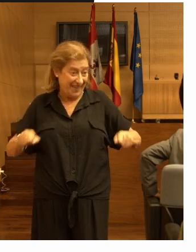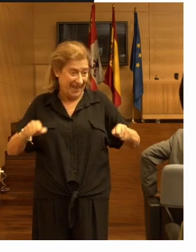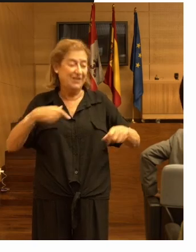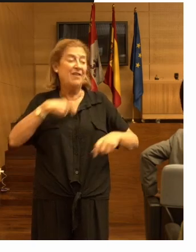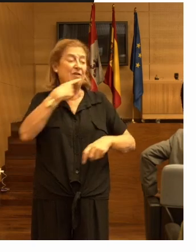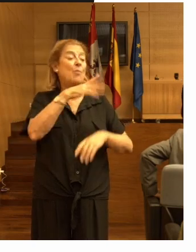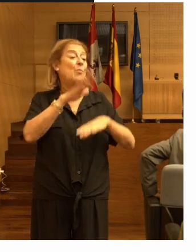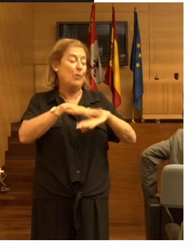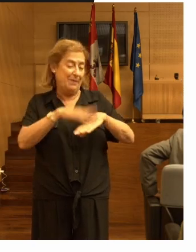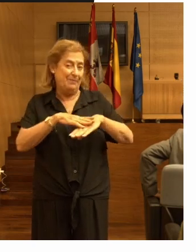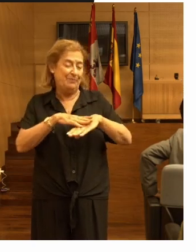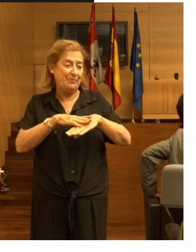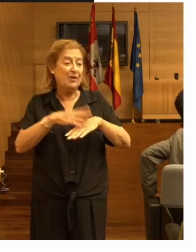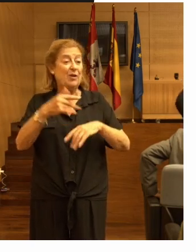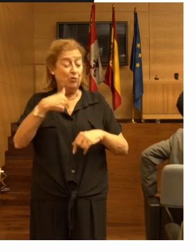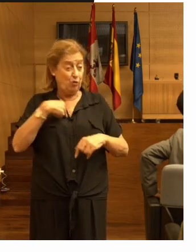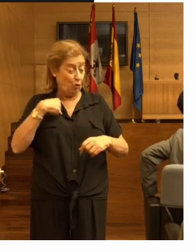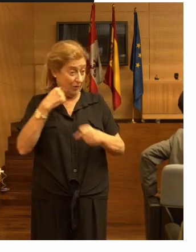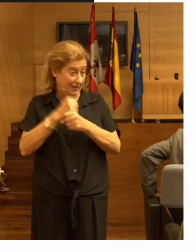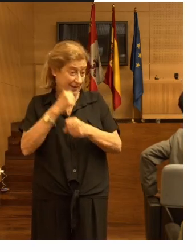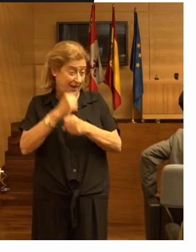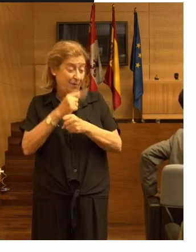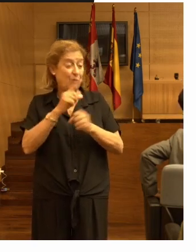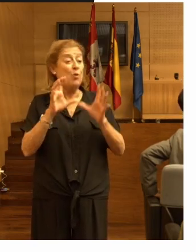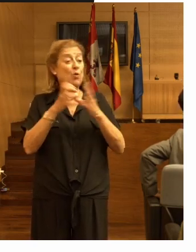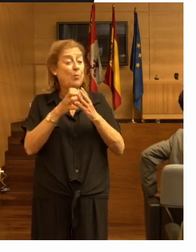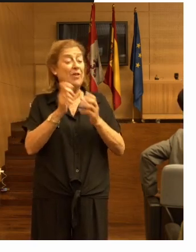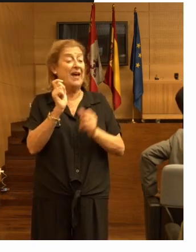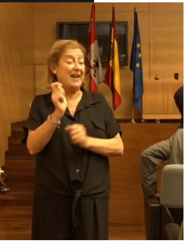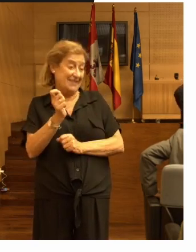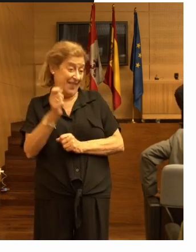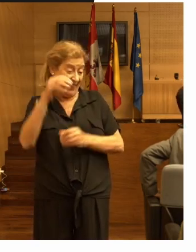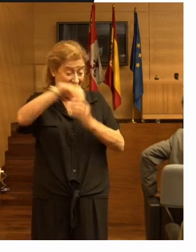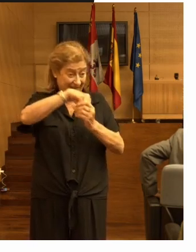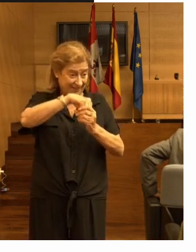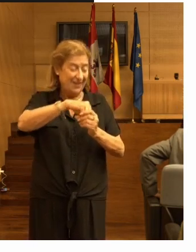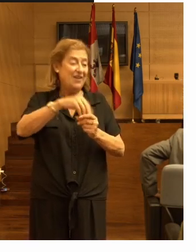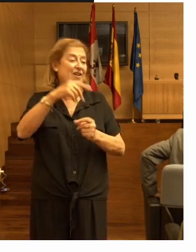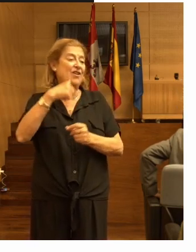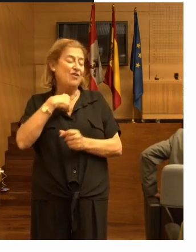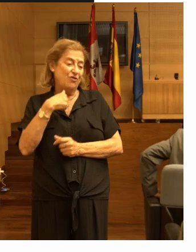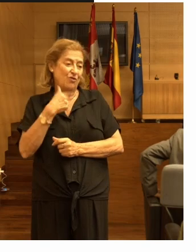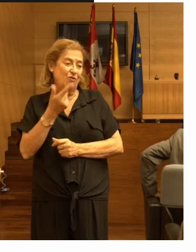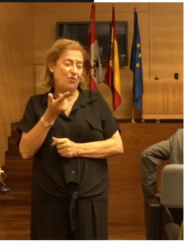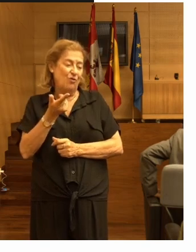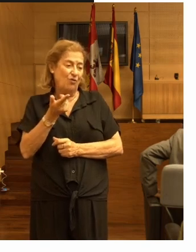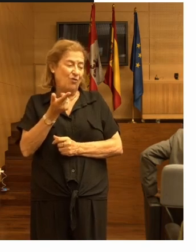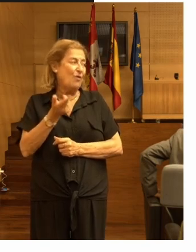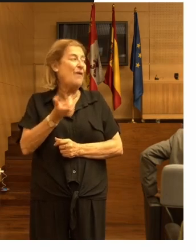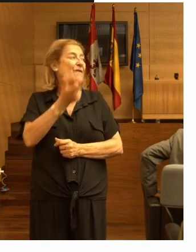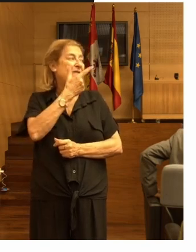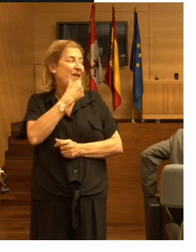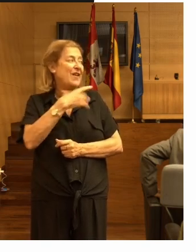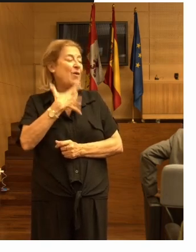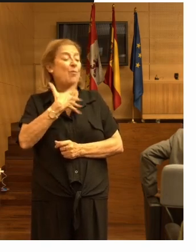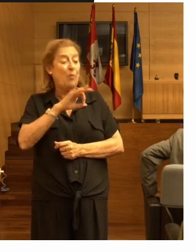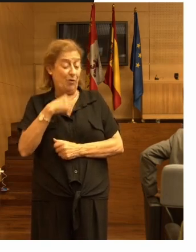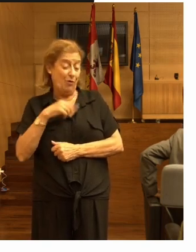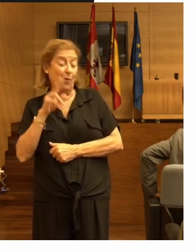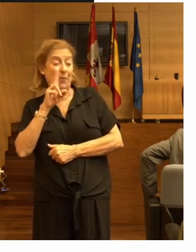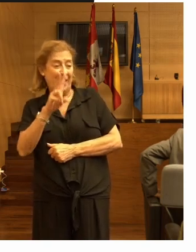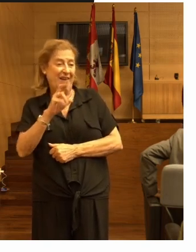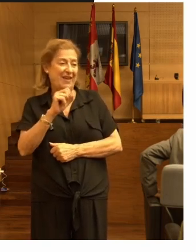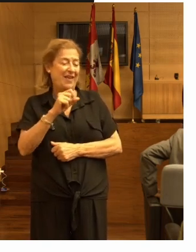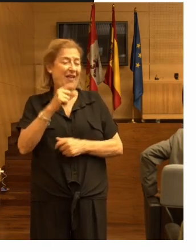comento le porqué yo trabajo en un grupo de residencias y tengo la facilidad de poder observar en